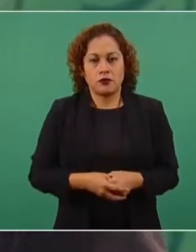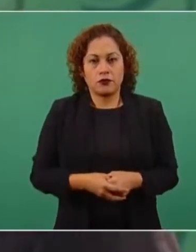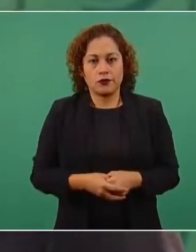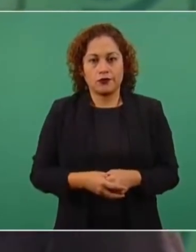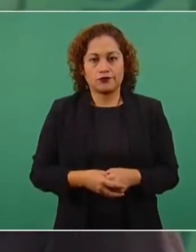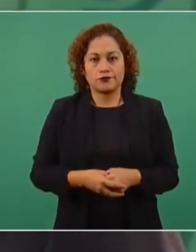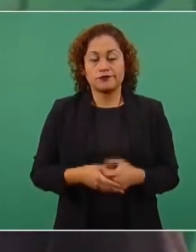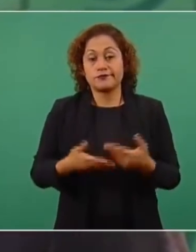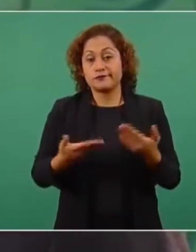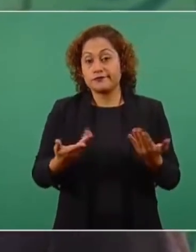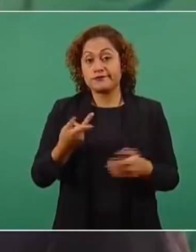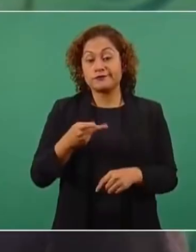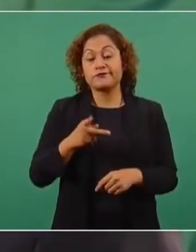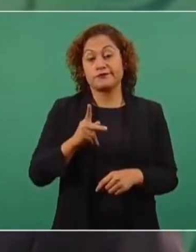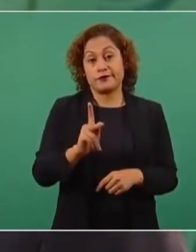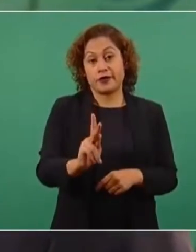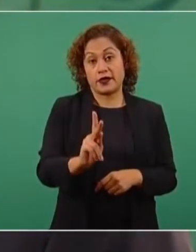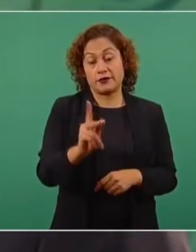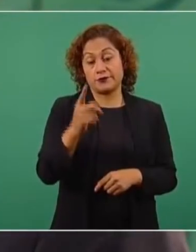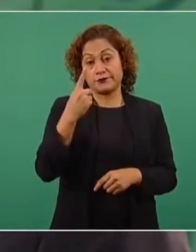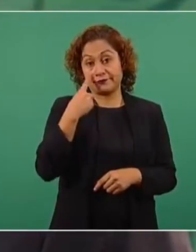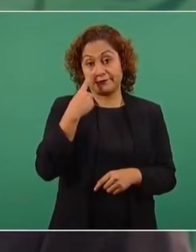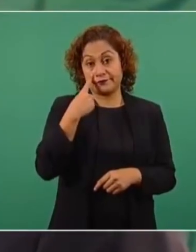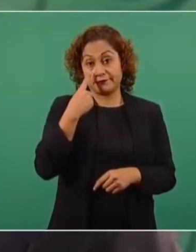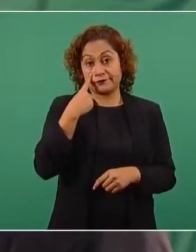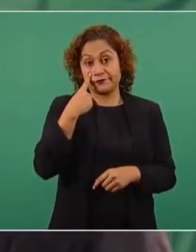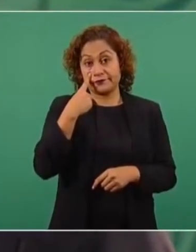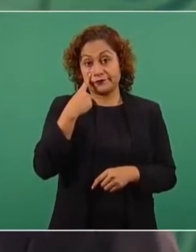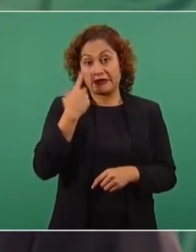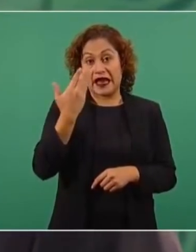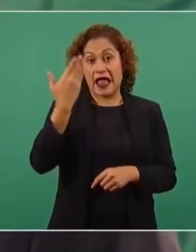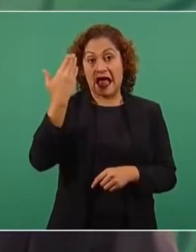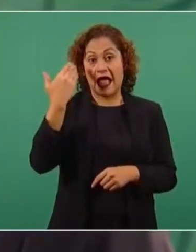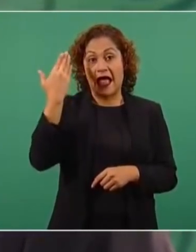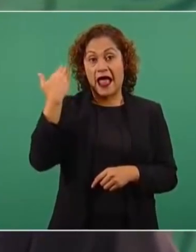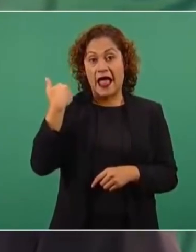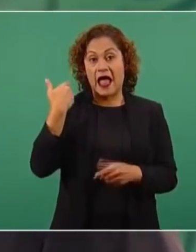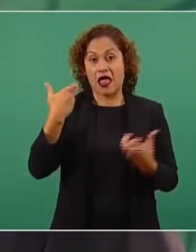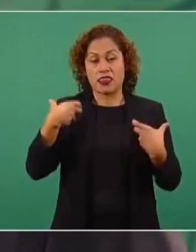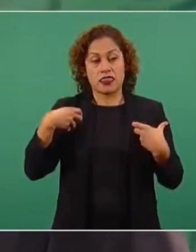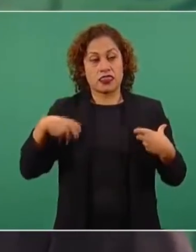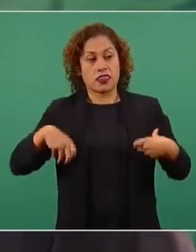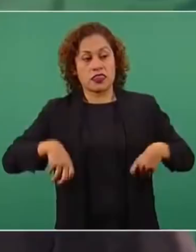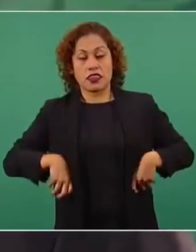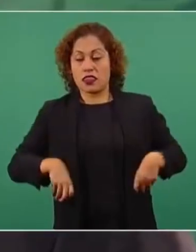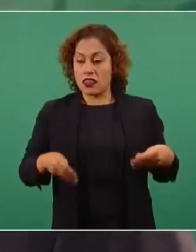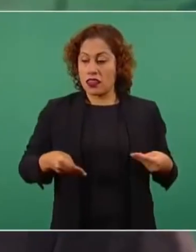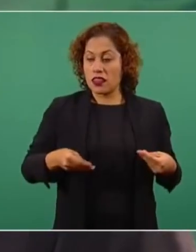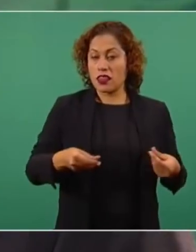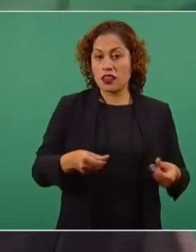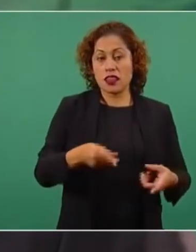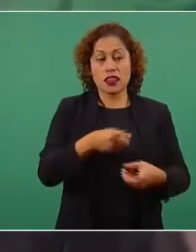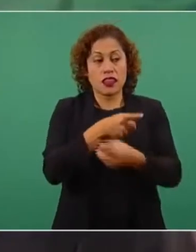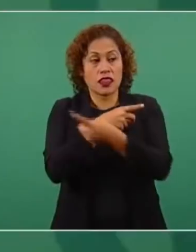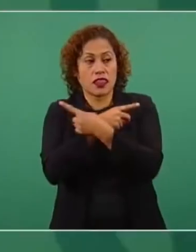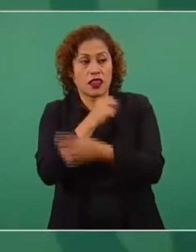pero el camino del lucro, de la inmoralidad, del